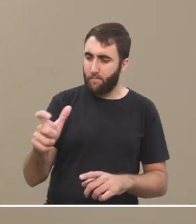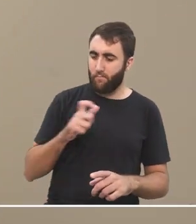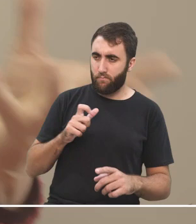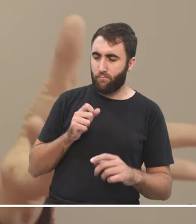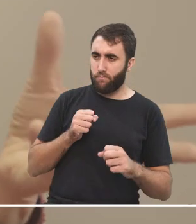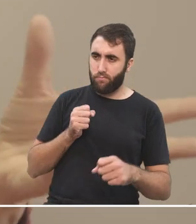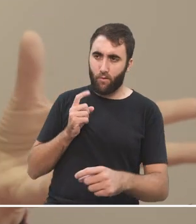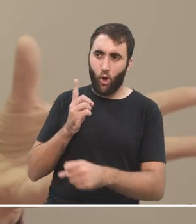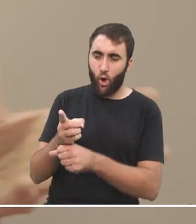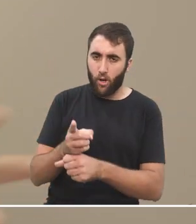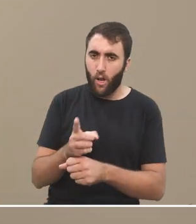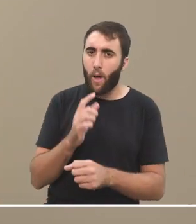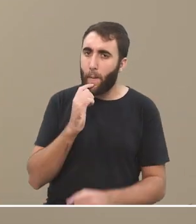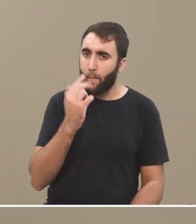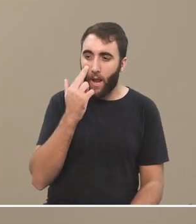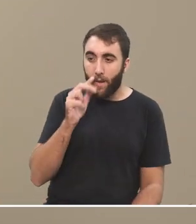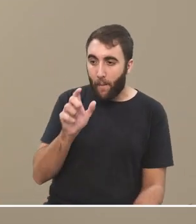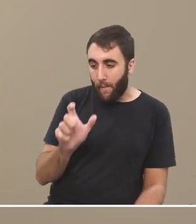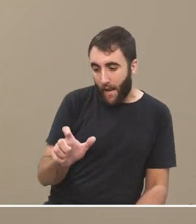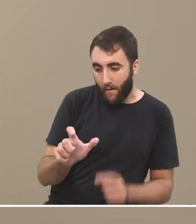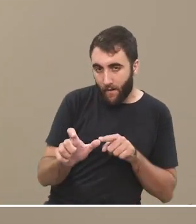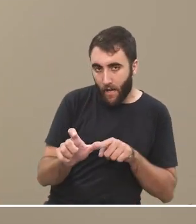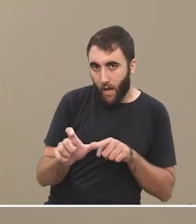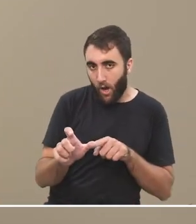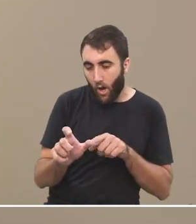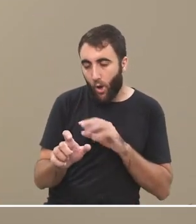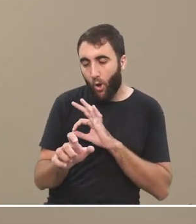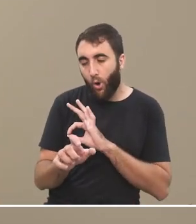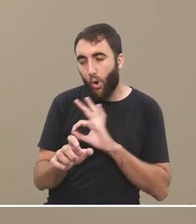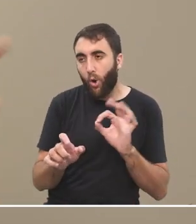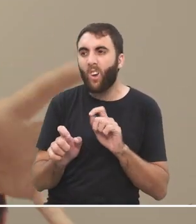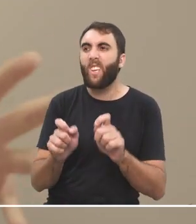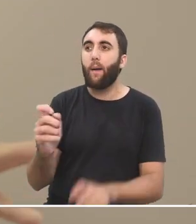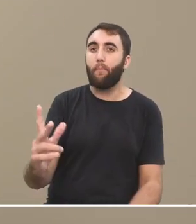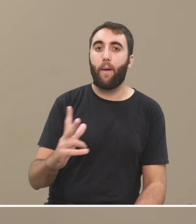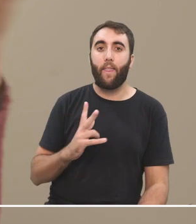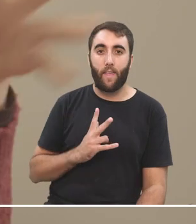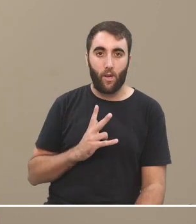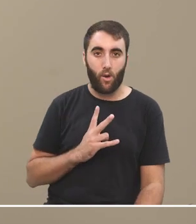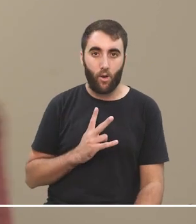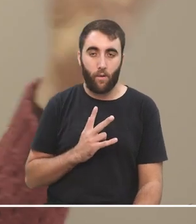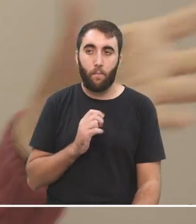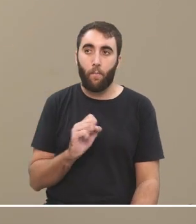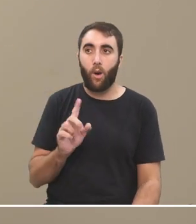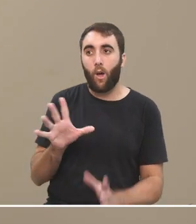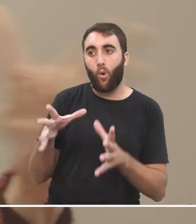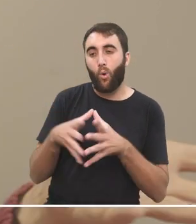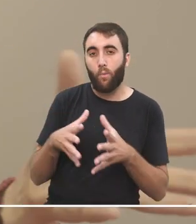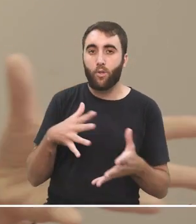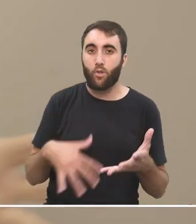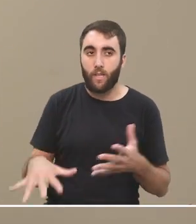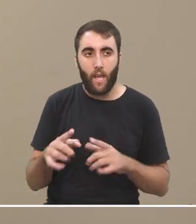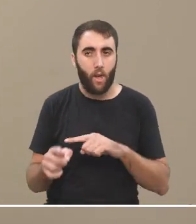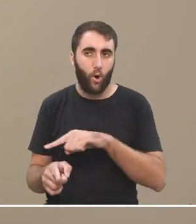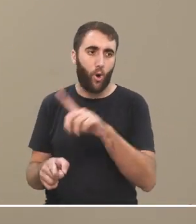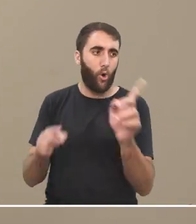si el problema está en la palabra o si o en quién lo dijo porque pertenece a este sector de la sociedad y no